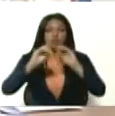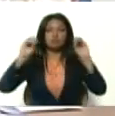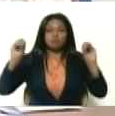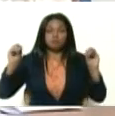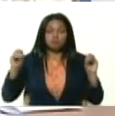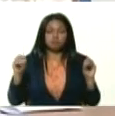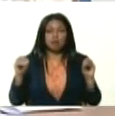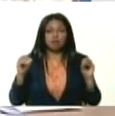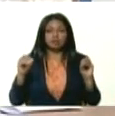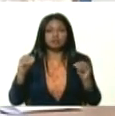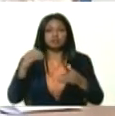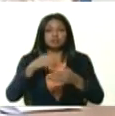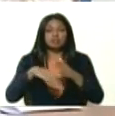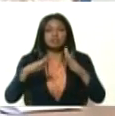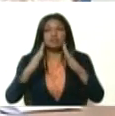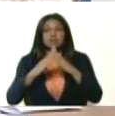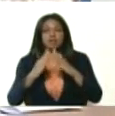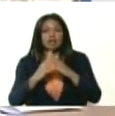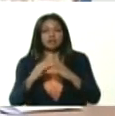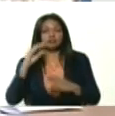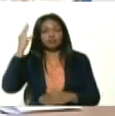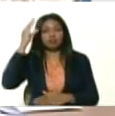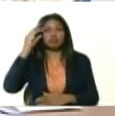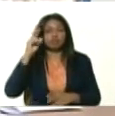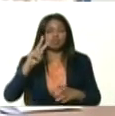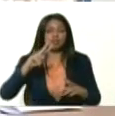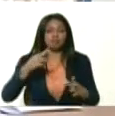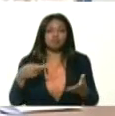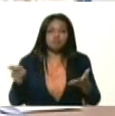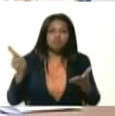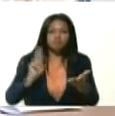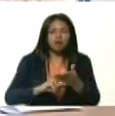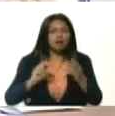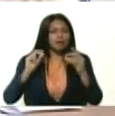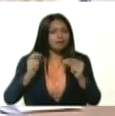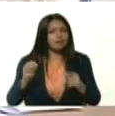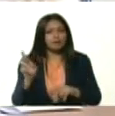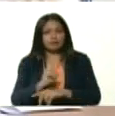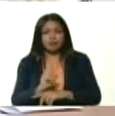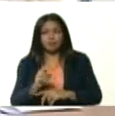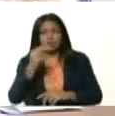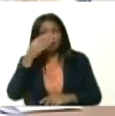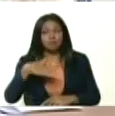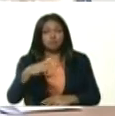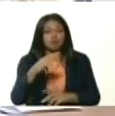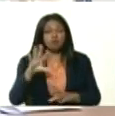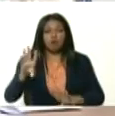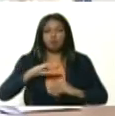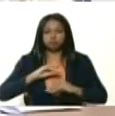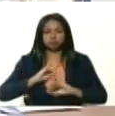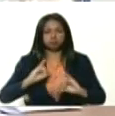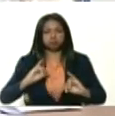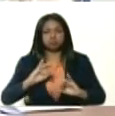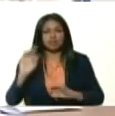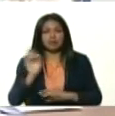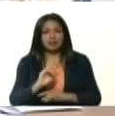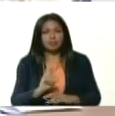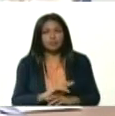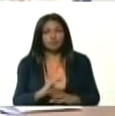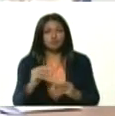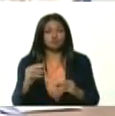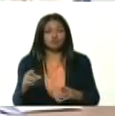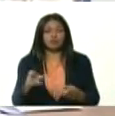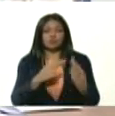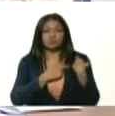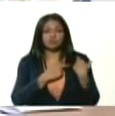la cuarentena voluntaria, consciente y radical, inmediatamente el pueblo la asumió. La asumió con mucha